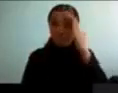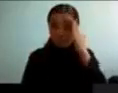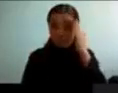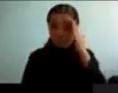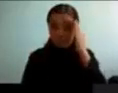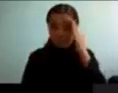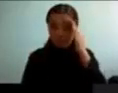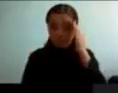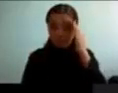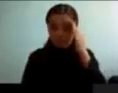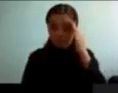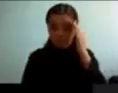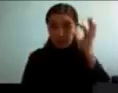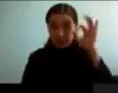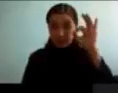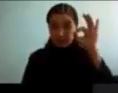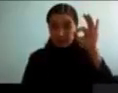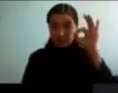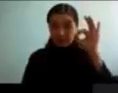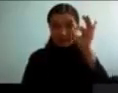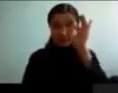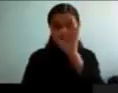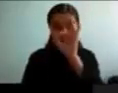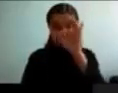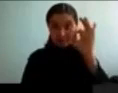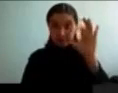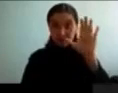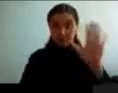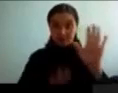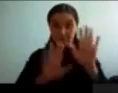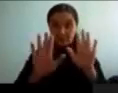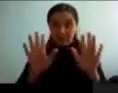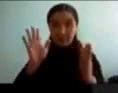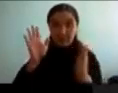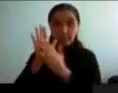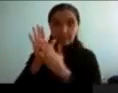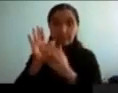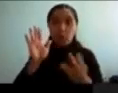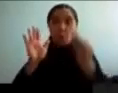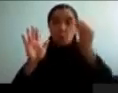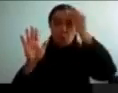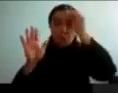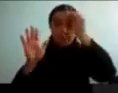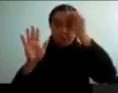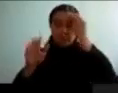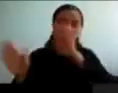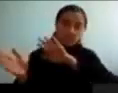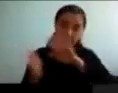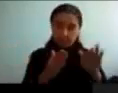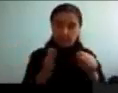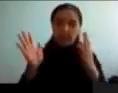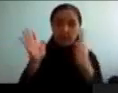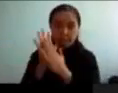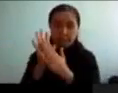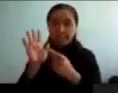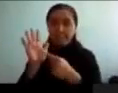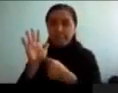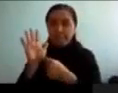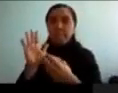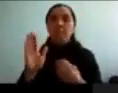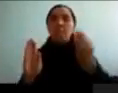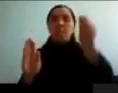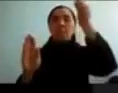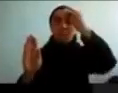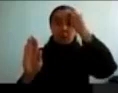O sea, aparecieron una grilla con puntos, desaparecían, memorizaban los puntos. Aparecía otra grilla, memorizaban los puntos. Y no solamente los nuevos, sino que los anteriores. Tenían que mantener